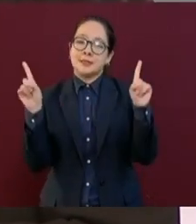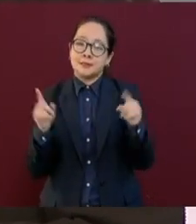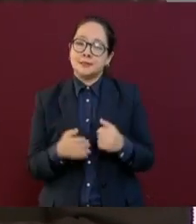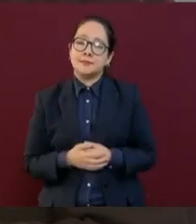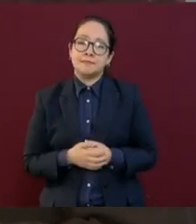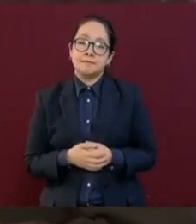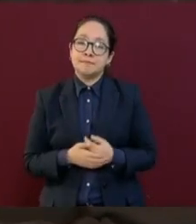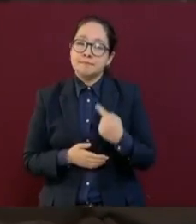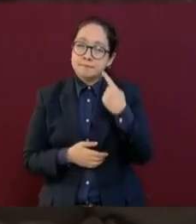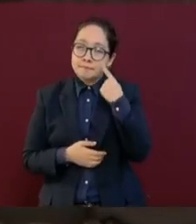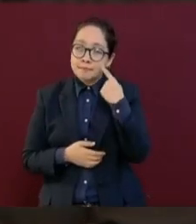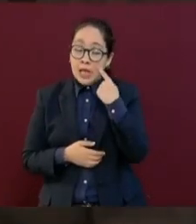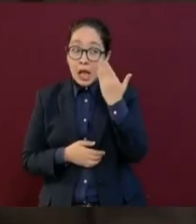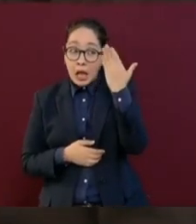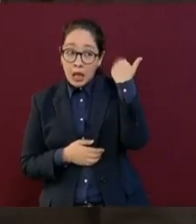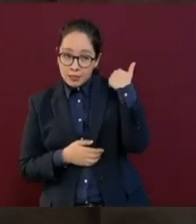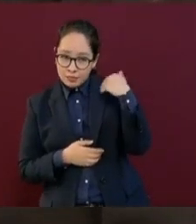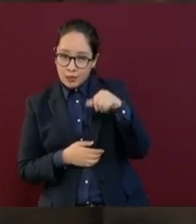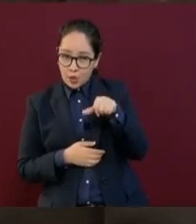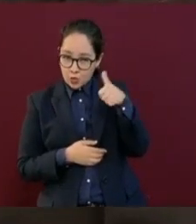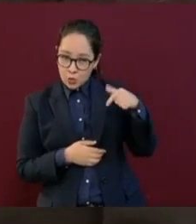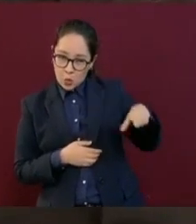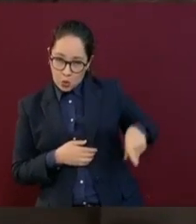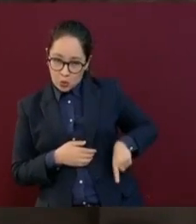gobernaban el país.